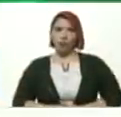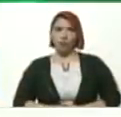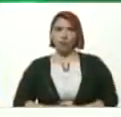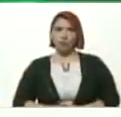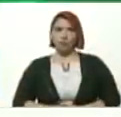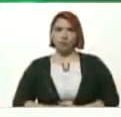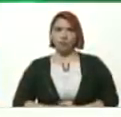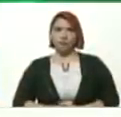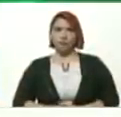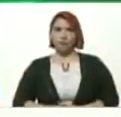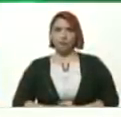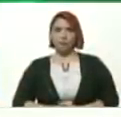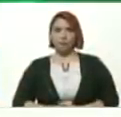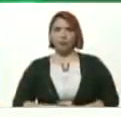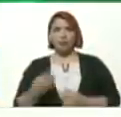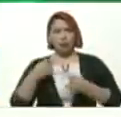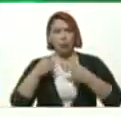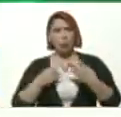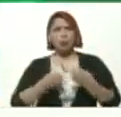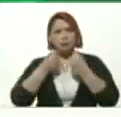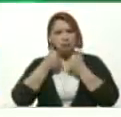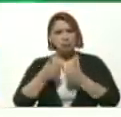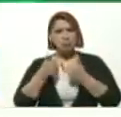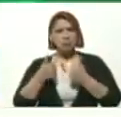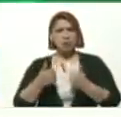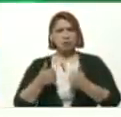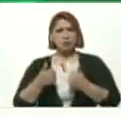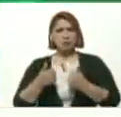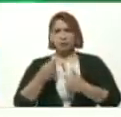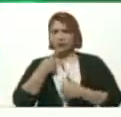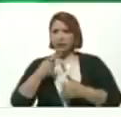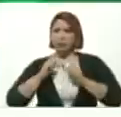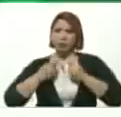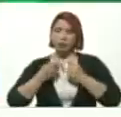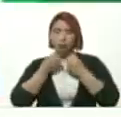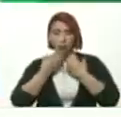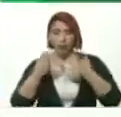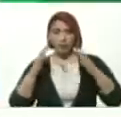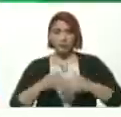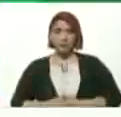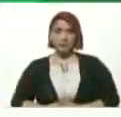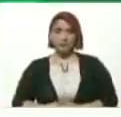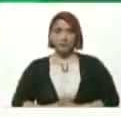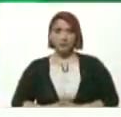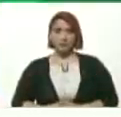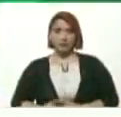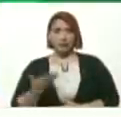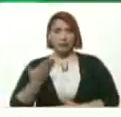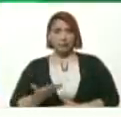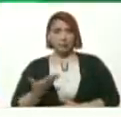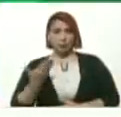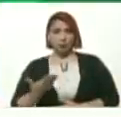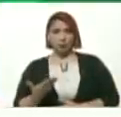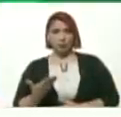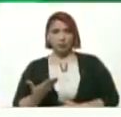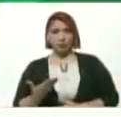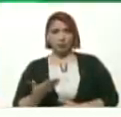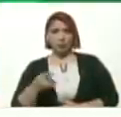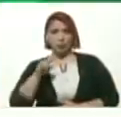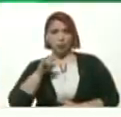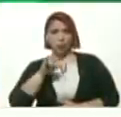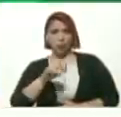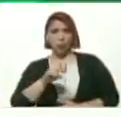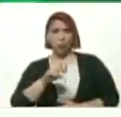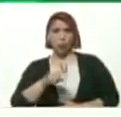La cosa va bien Chico Está diciendo Aristóbulo Bueno Fíjense ustedes Muy importante Lunes